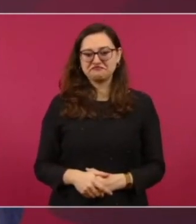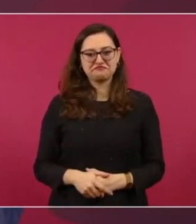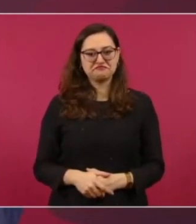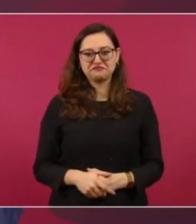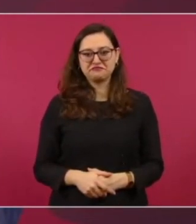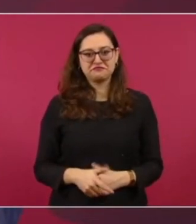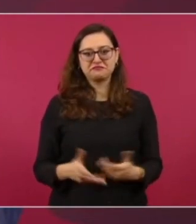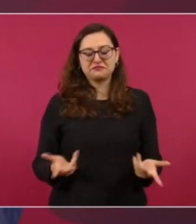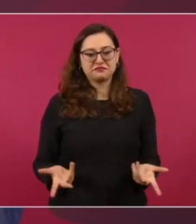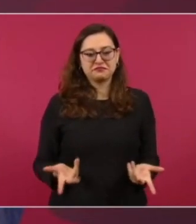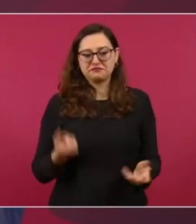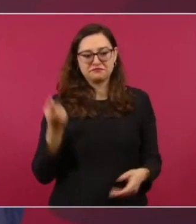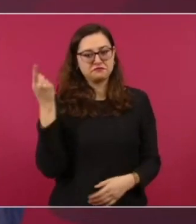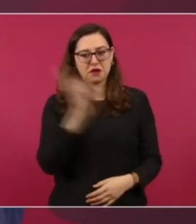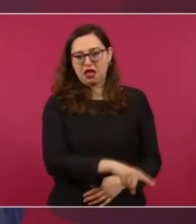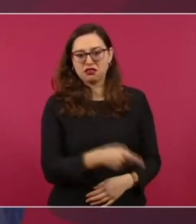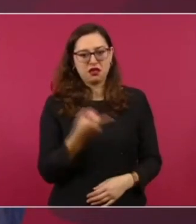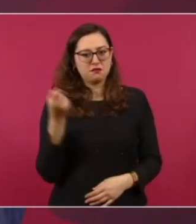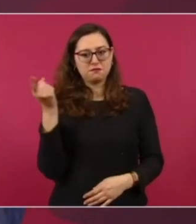de ser creativo